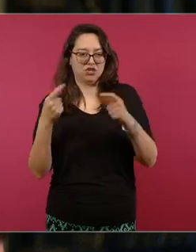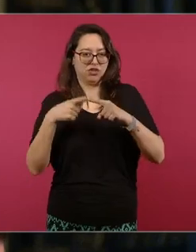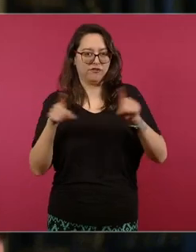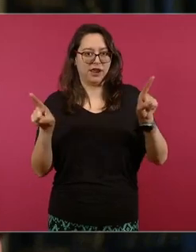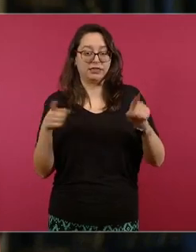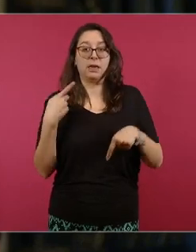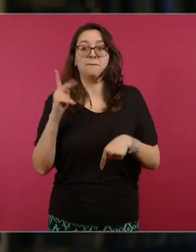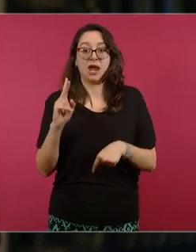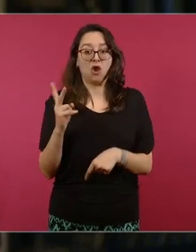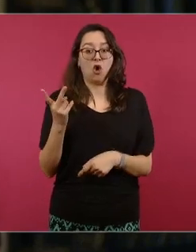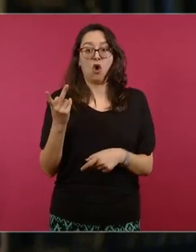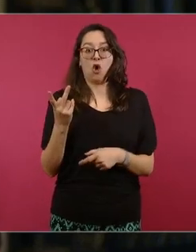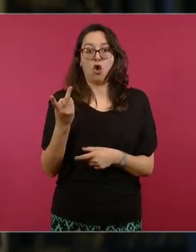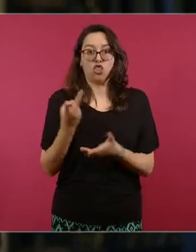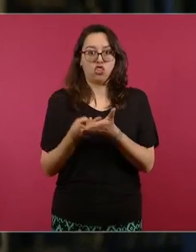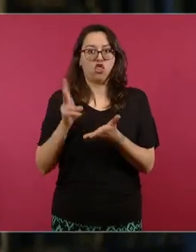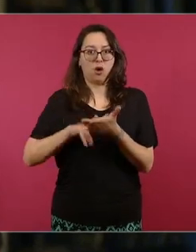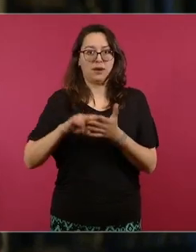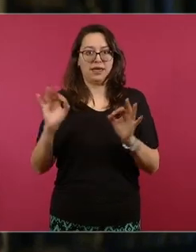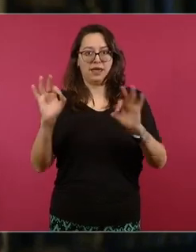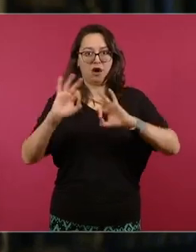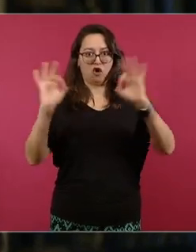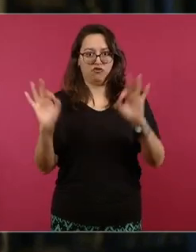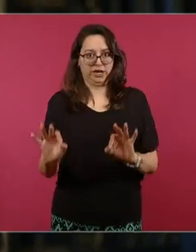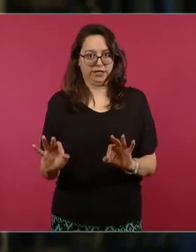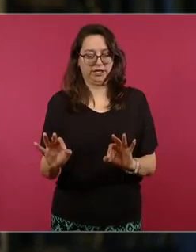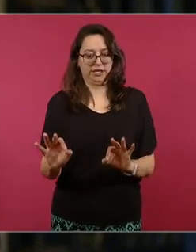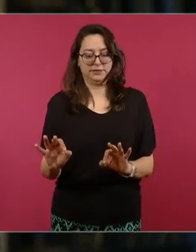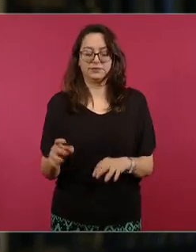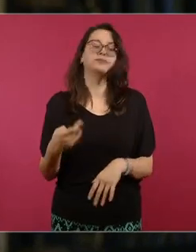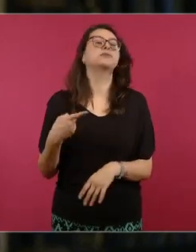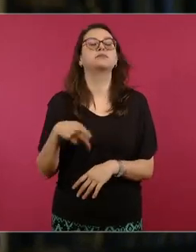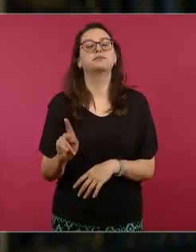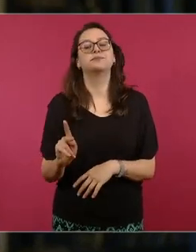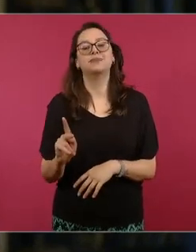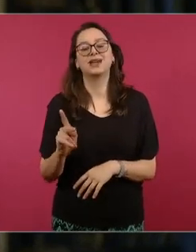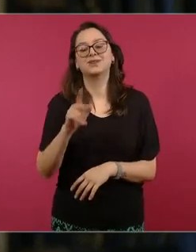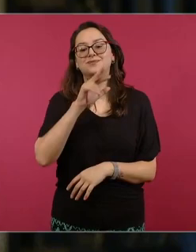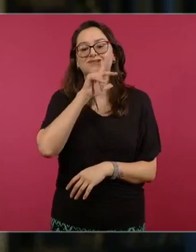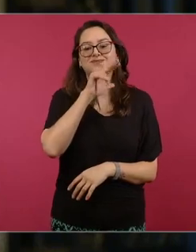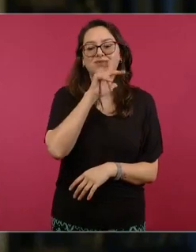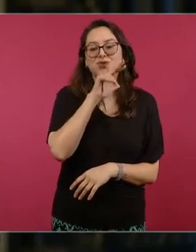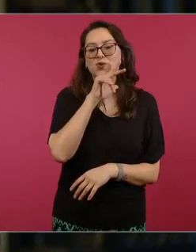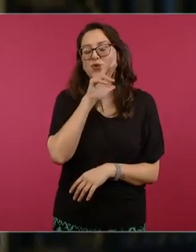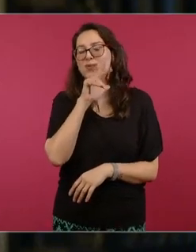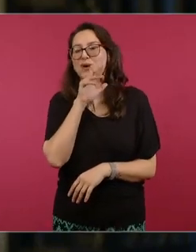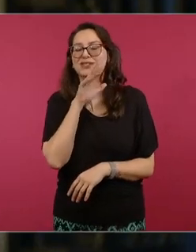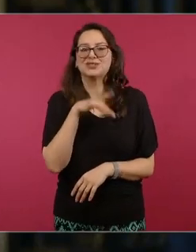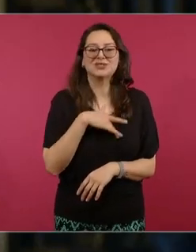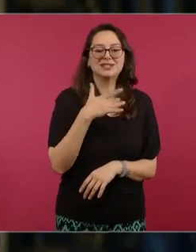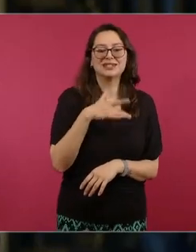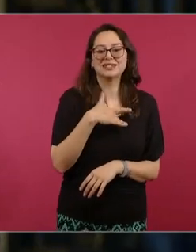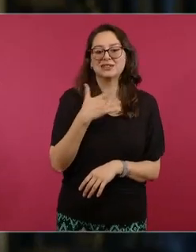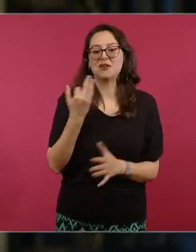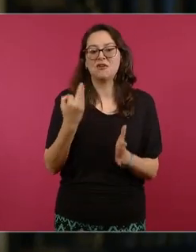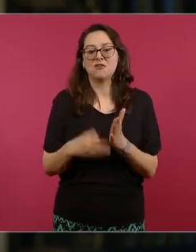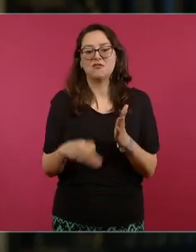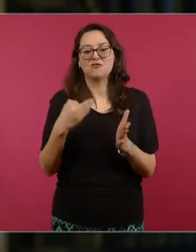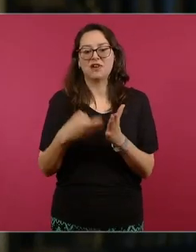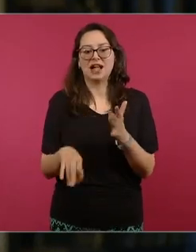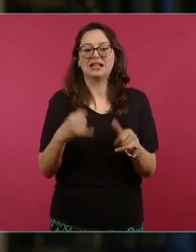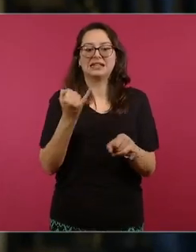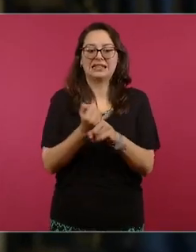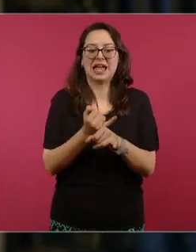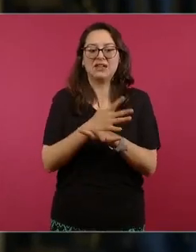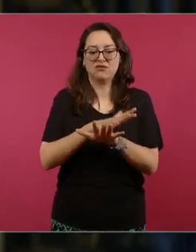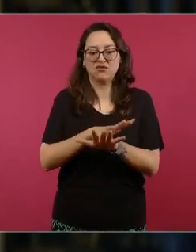señor presidente hay mucha inquietud sobre todo por la falta de certeza o la falta de información al respecto se sabe